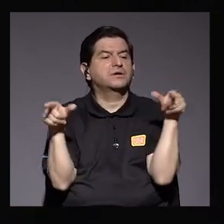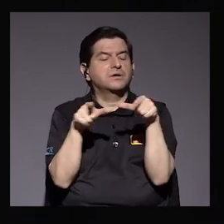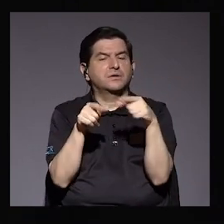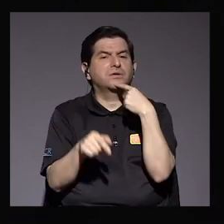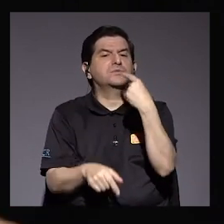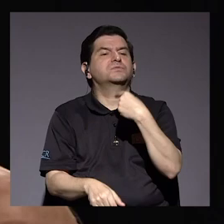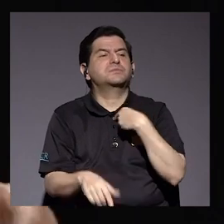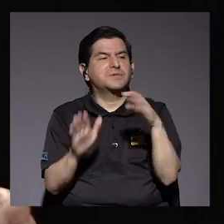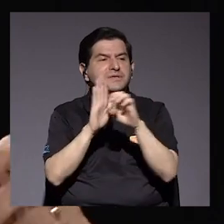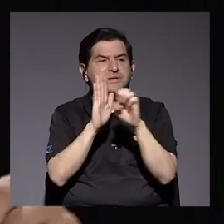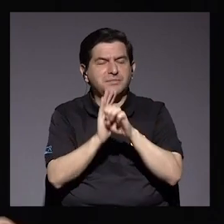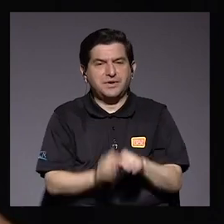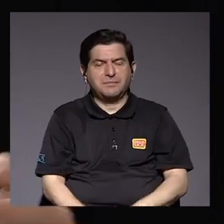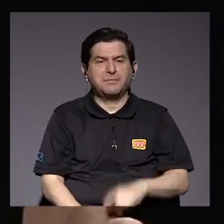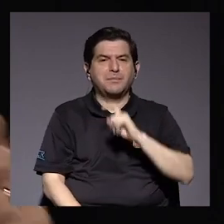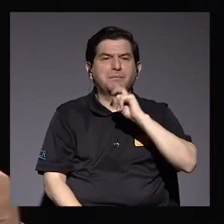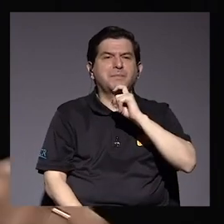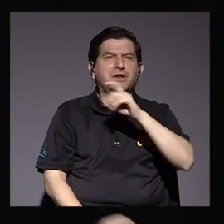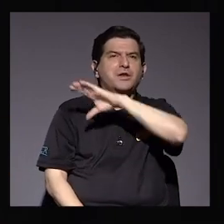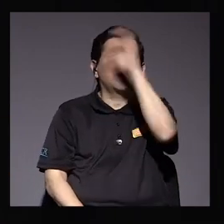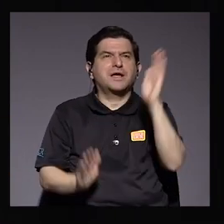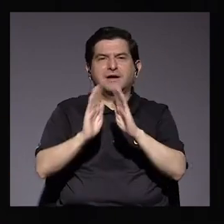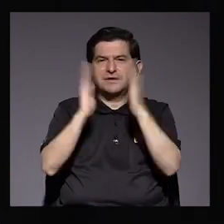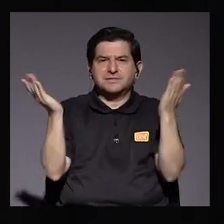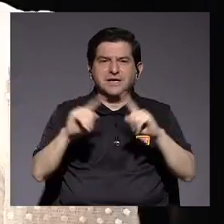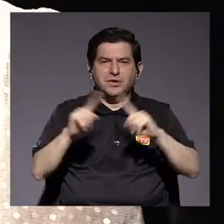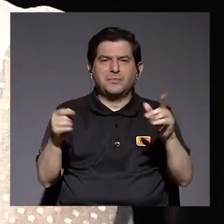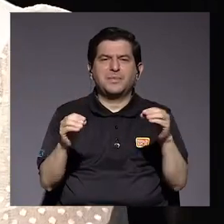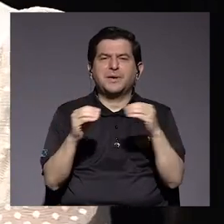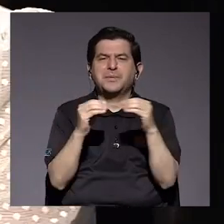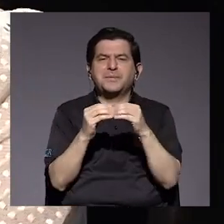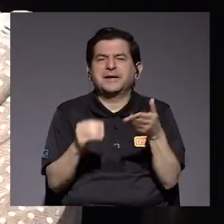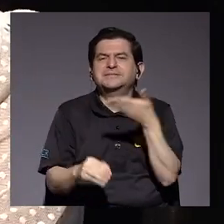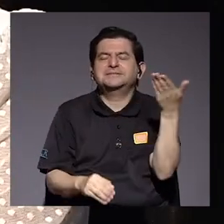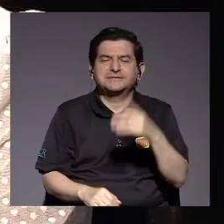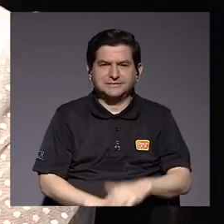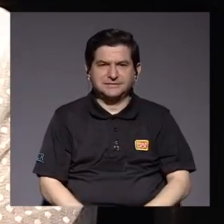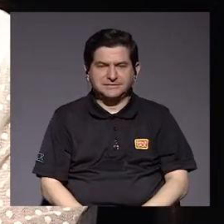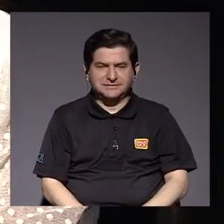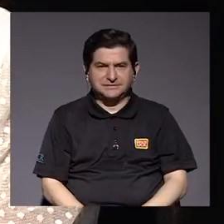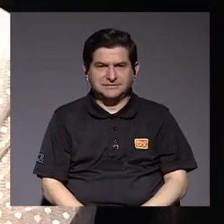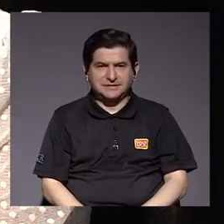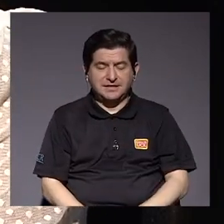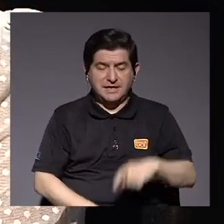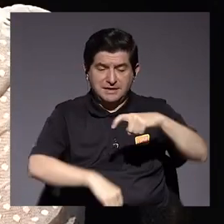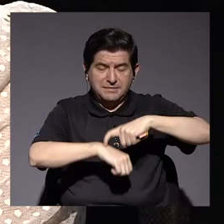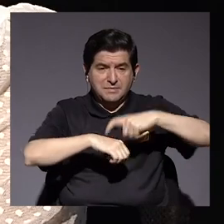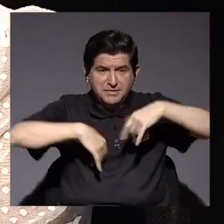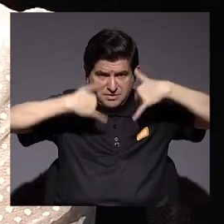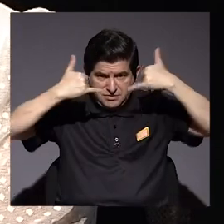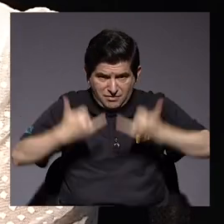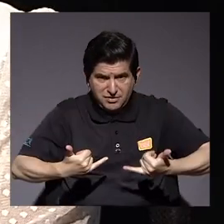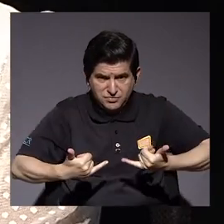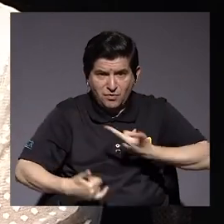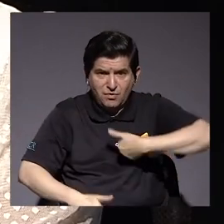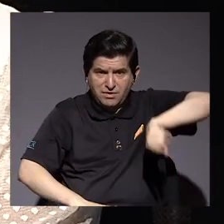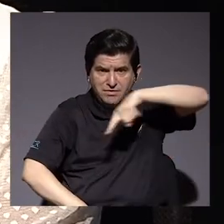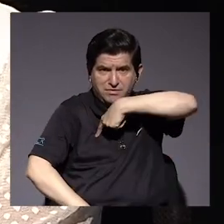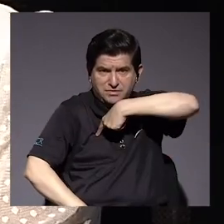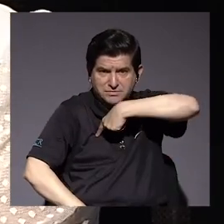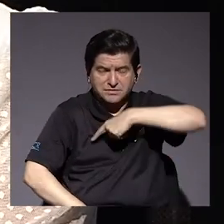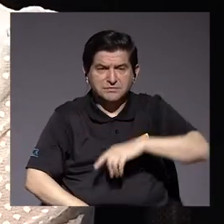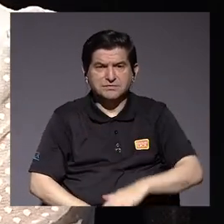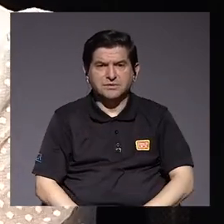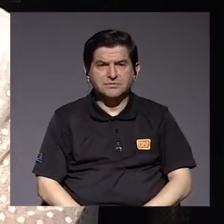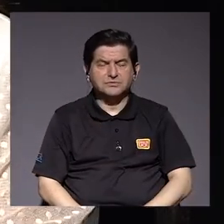ahora se me hablaba por ejemplo de minería si Alberto pero qué otras cosas se pueden estar haciendo aquí lo más importante en este momento para nosotros